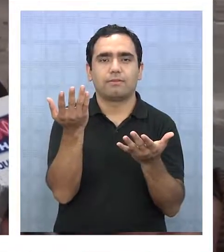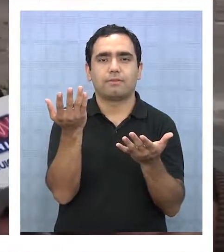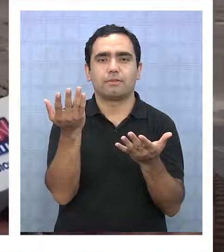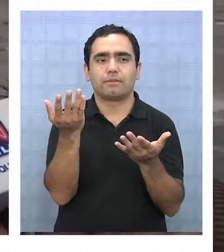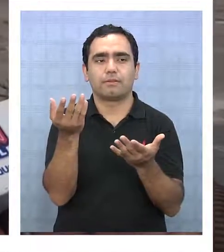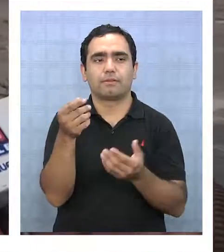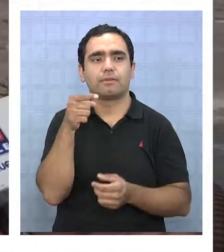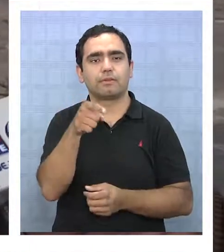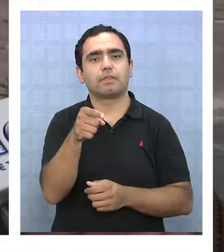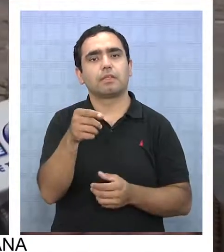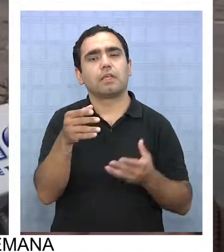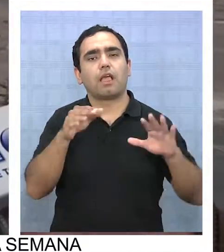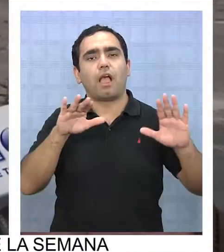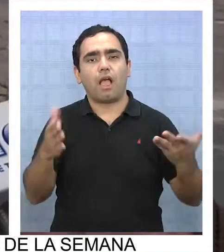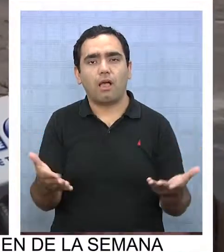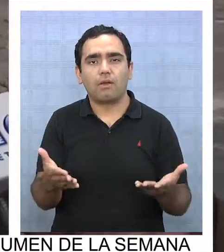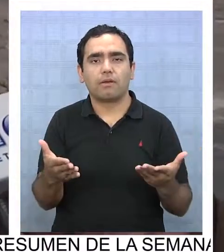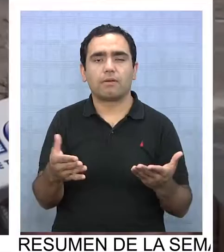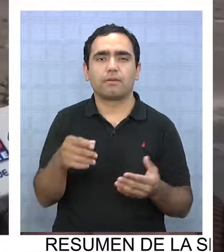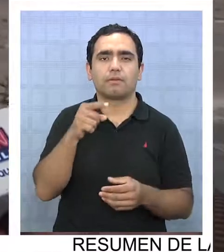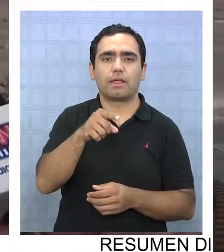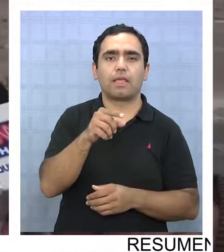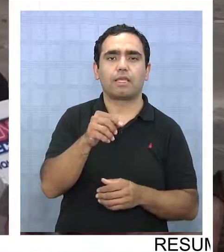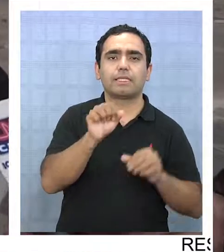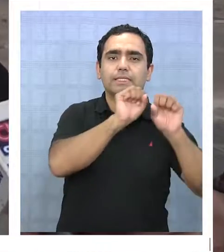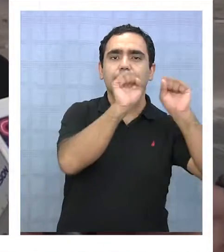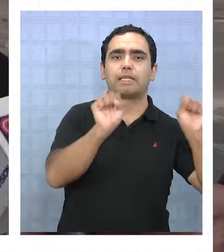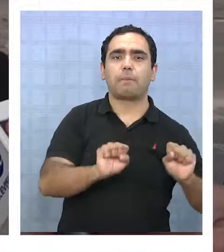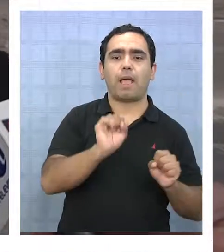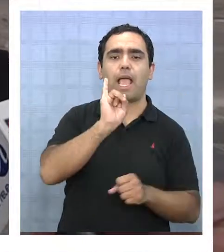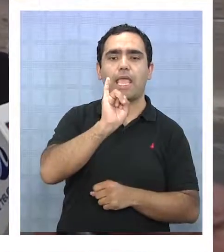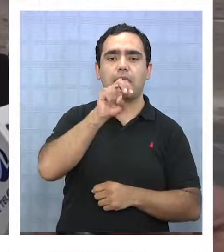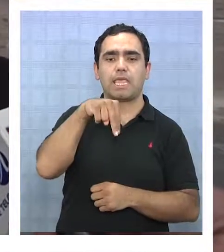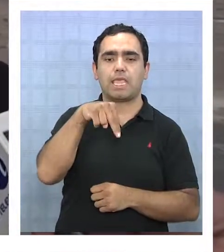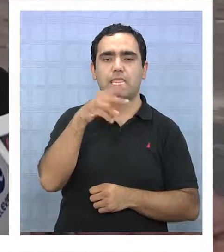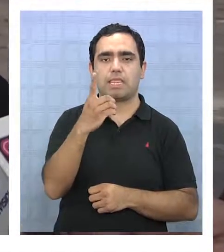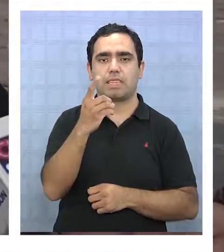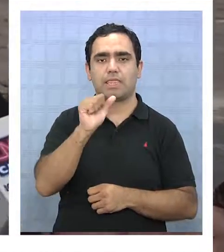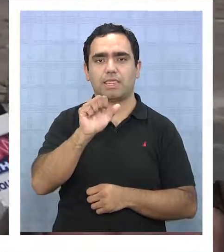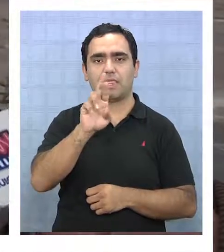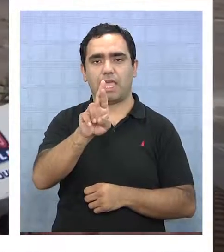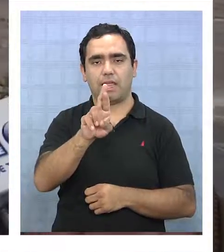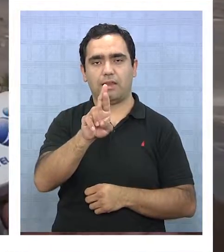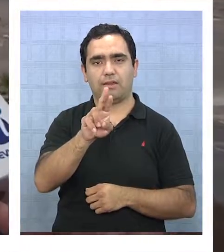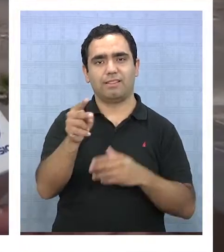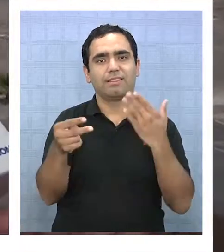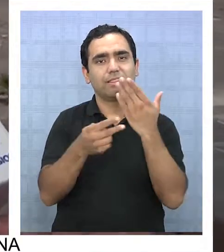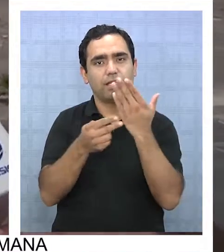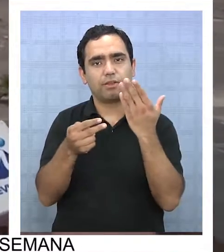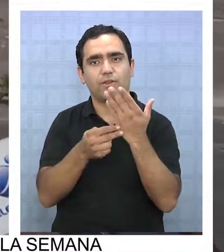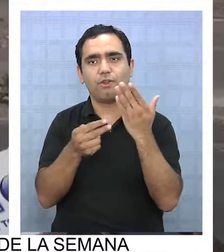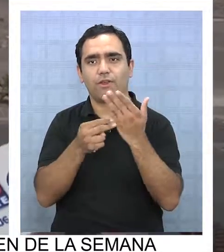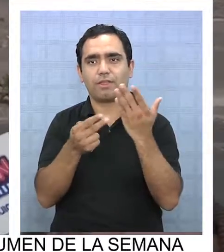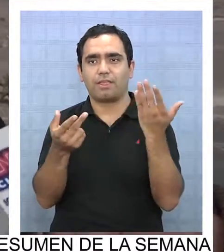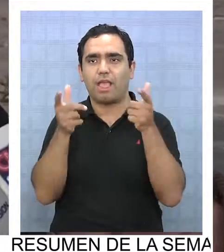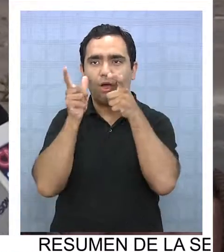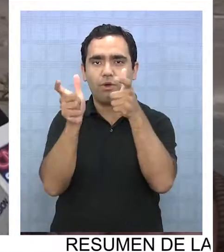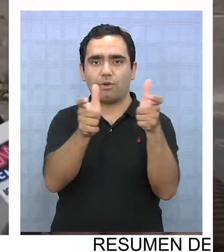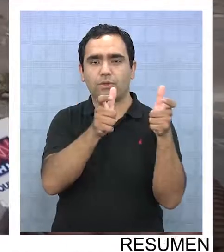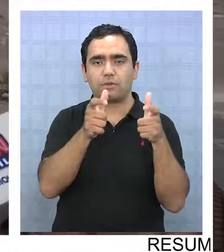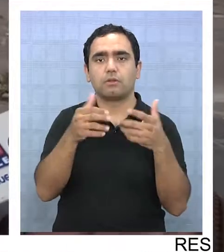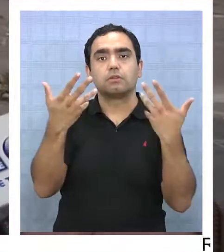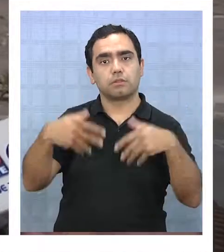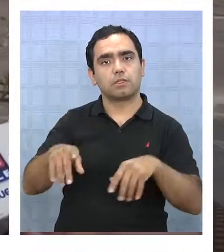que se instaló recientemente como lo fue el sistema Indra, que es un sistema de vanguardia, ha sido instalado en